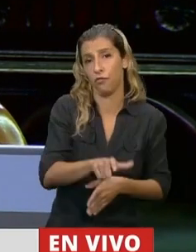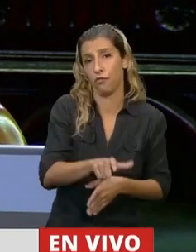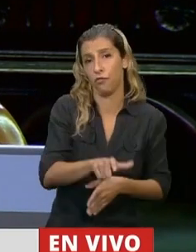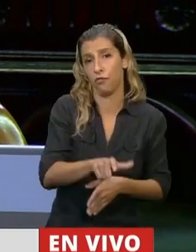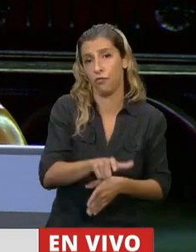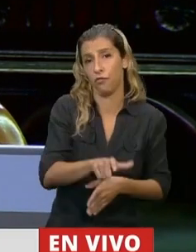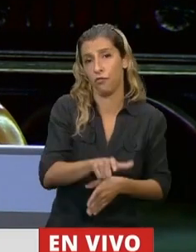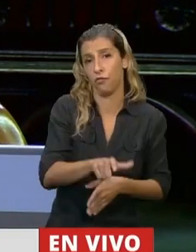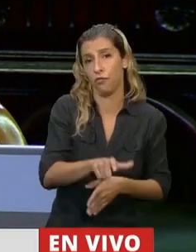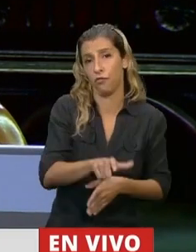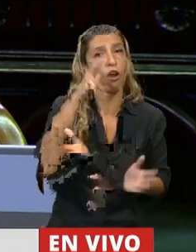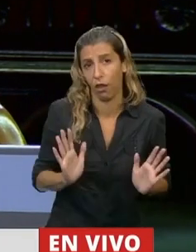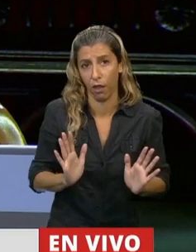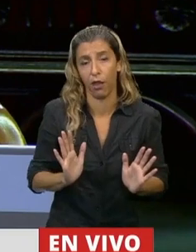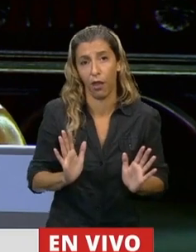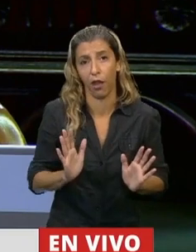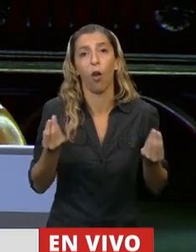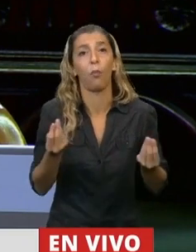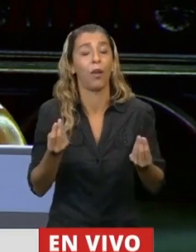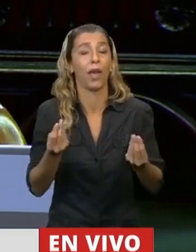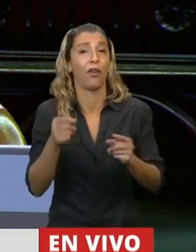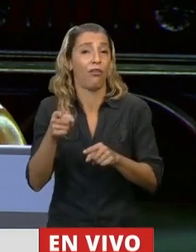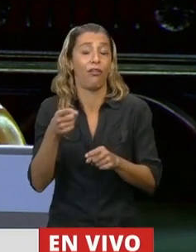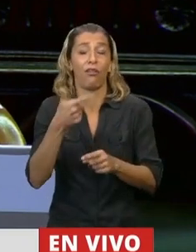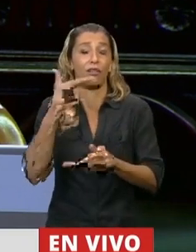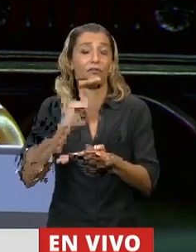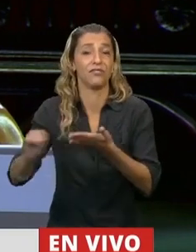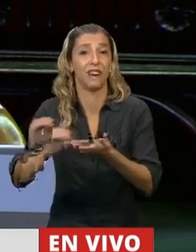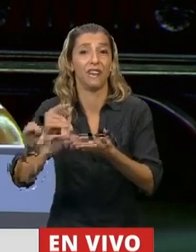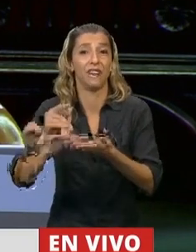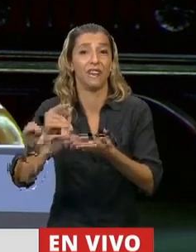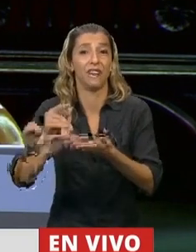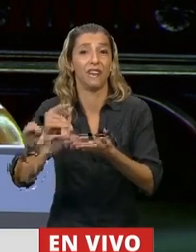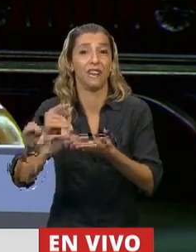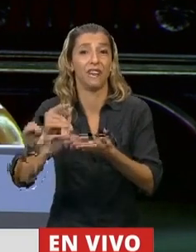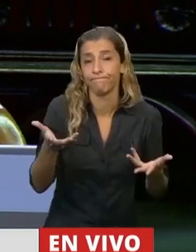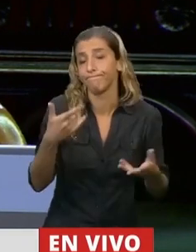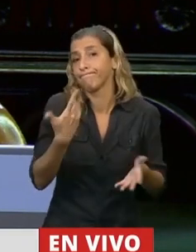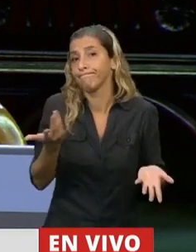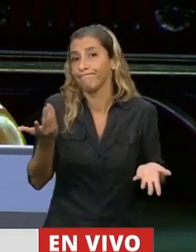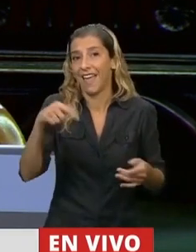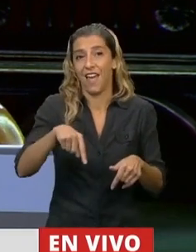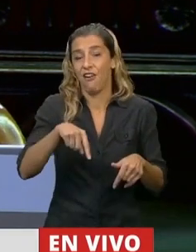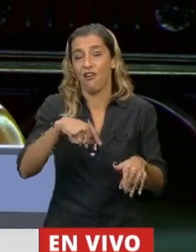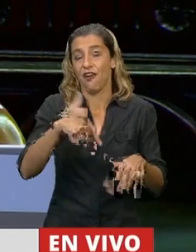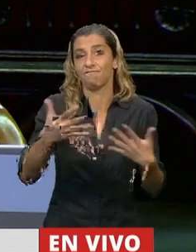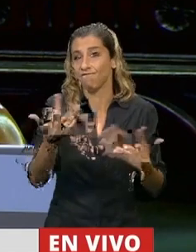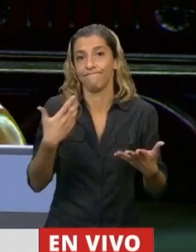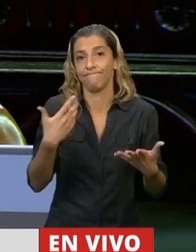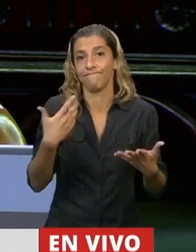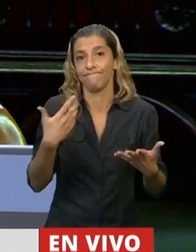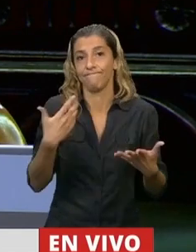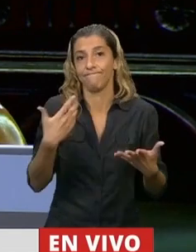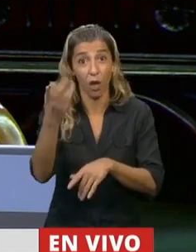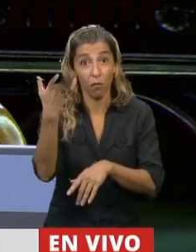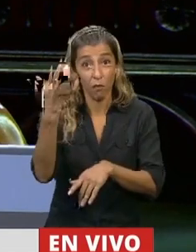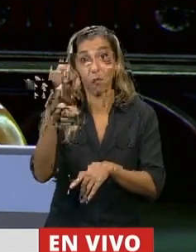provincia de Mendoza, por dicha de un senador provincial. El diputado preopinante tendría que volver a ser legislador provincial